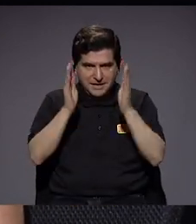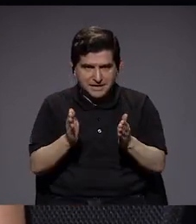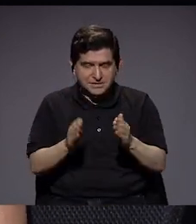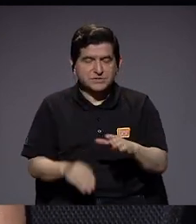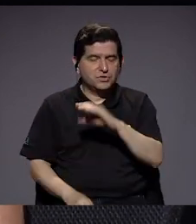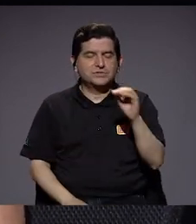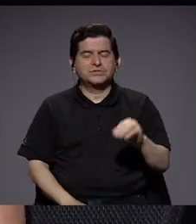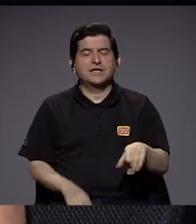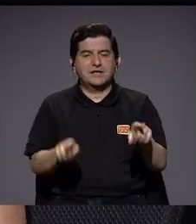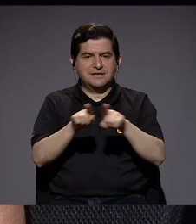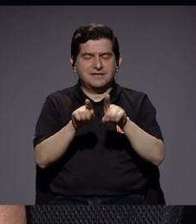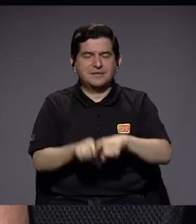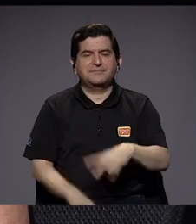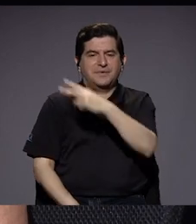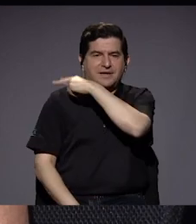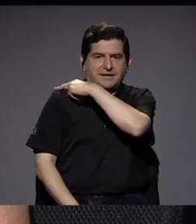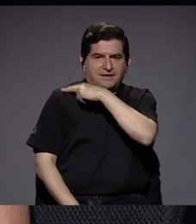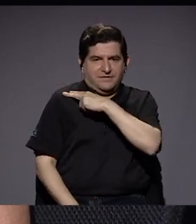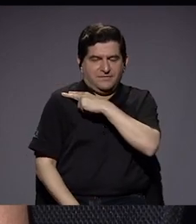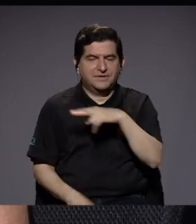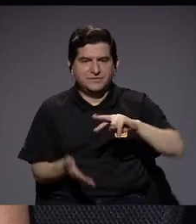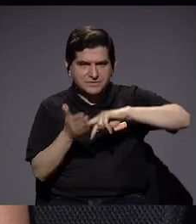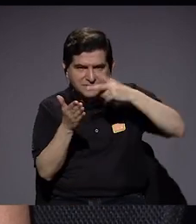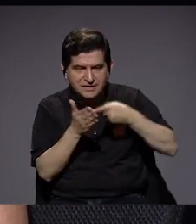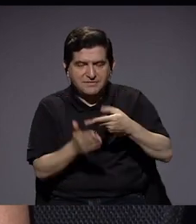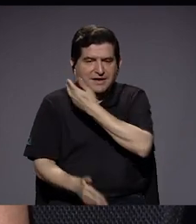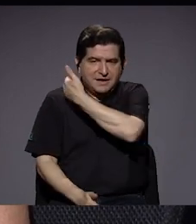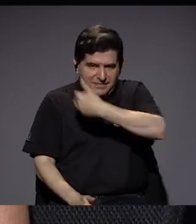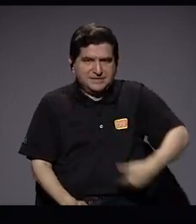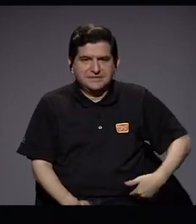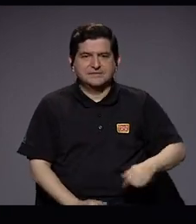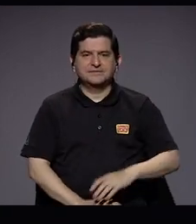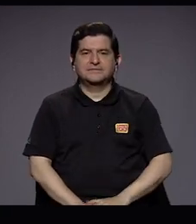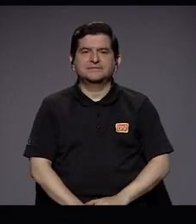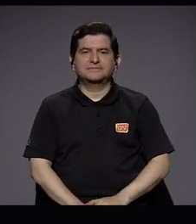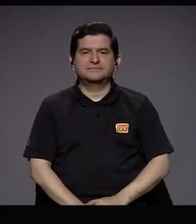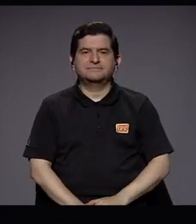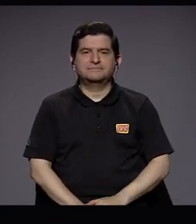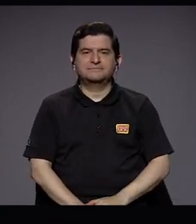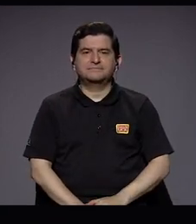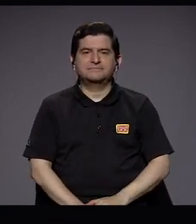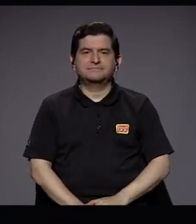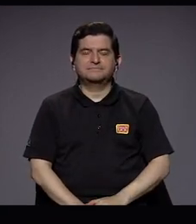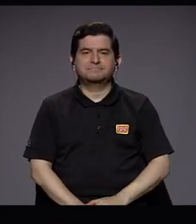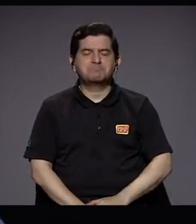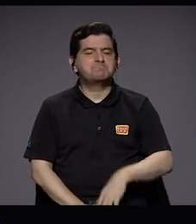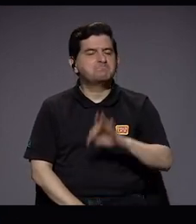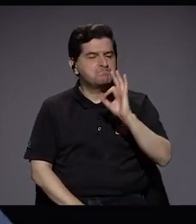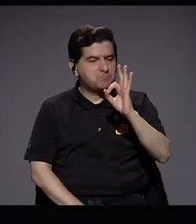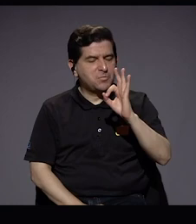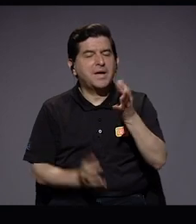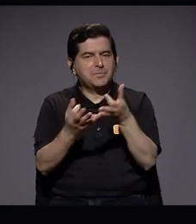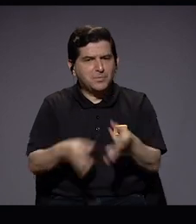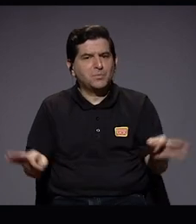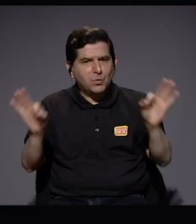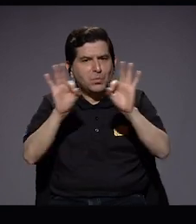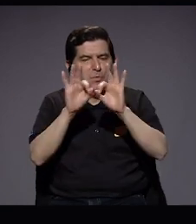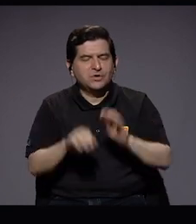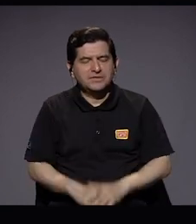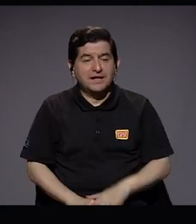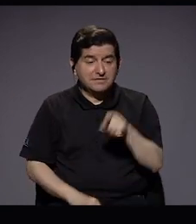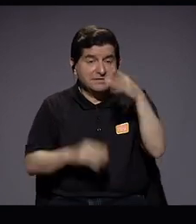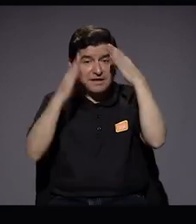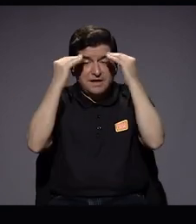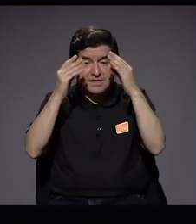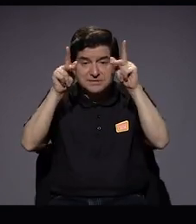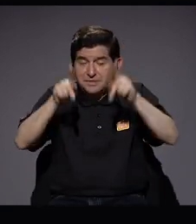jefatura con lo que corresponde desde la presidencia. Muy bien, muy bien. Es importante porque estos datos de repente la